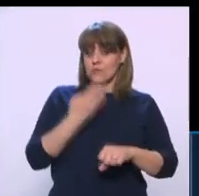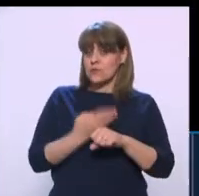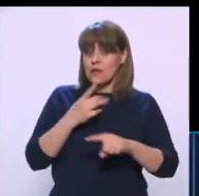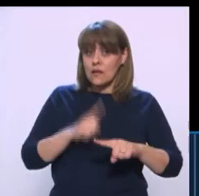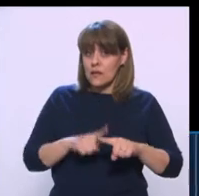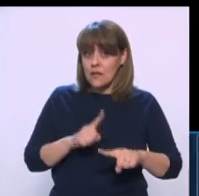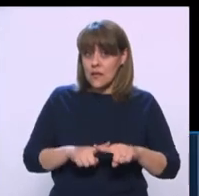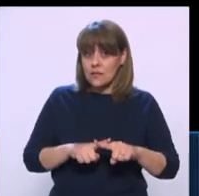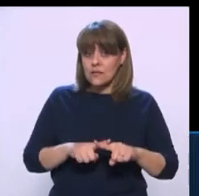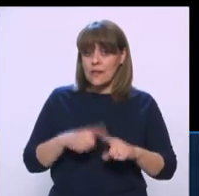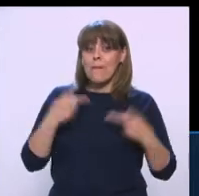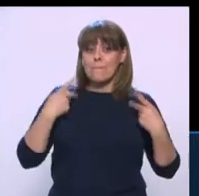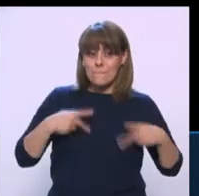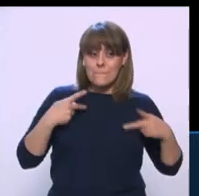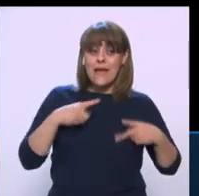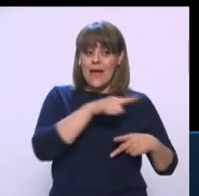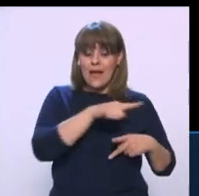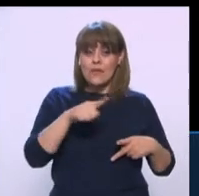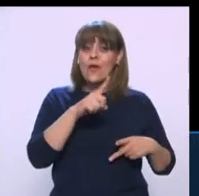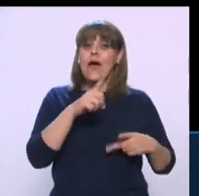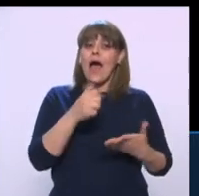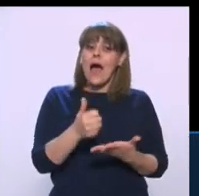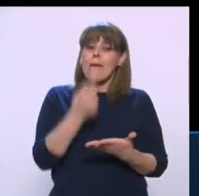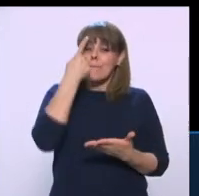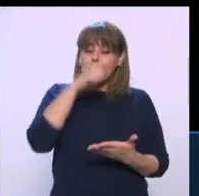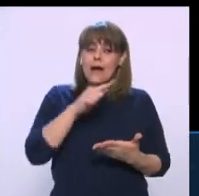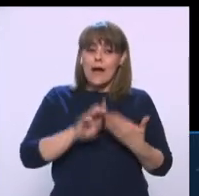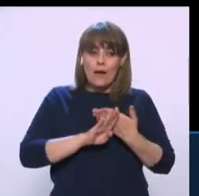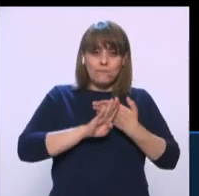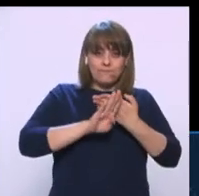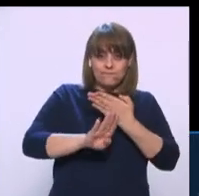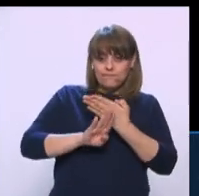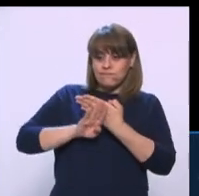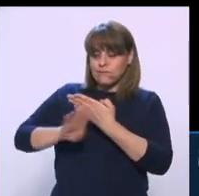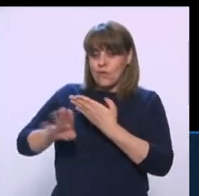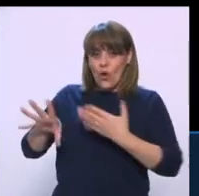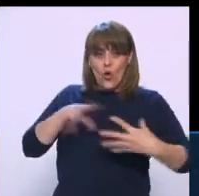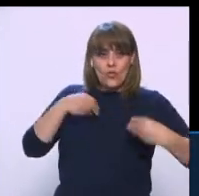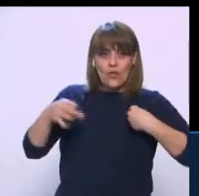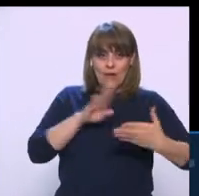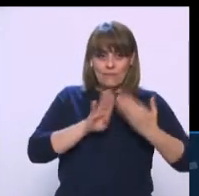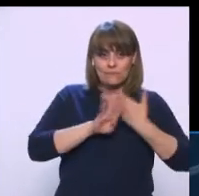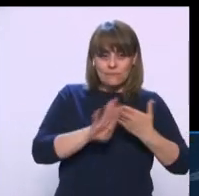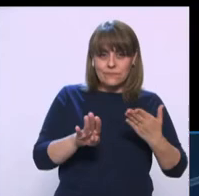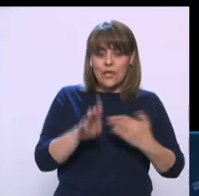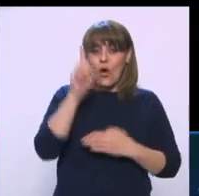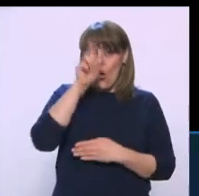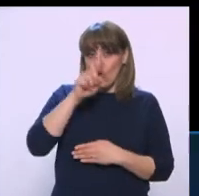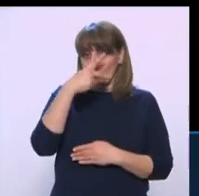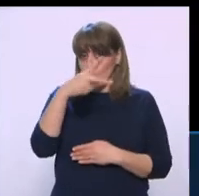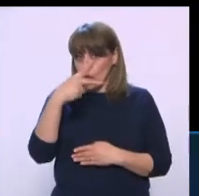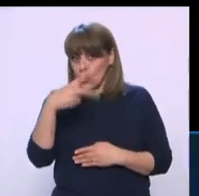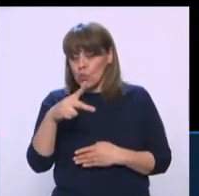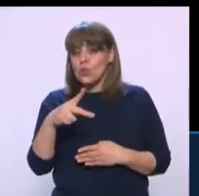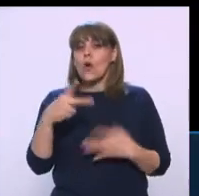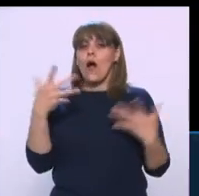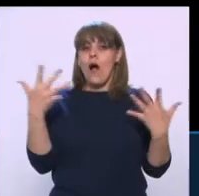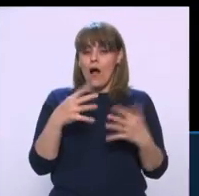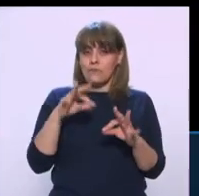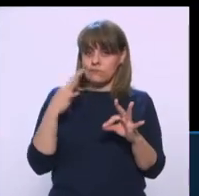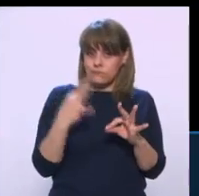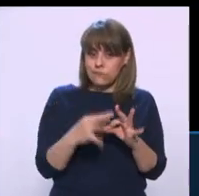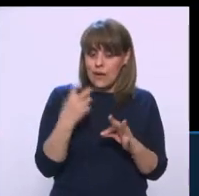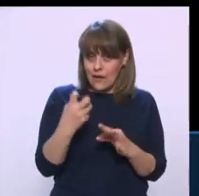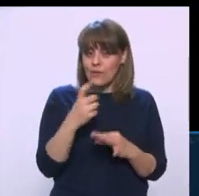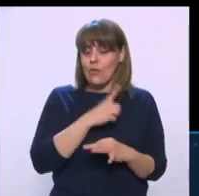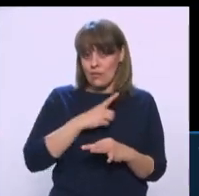evitar que existan más contagios, tomando en cuenta y llevando a cabo las recomendaciones de las autoridades. Y en referencia a lo que